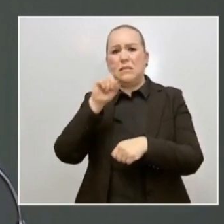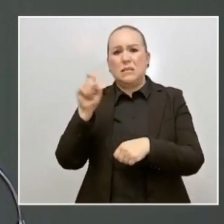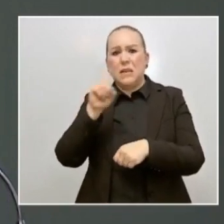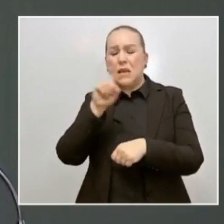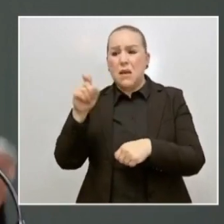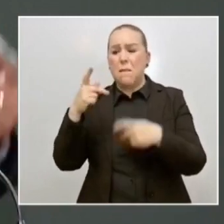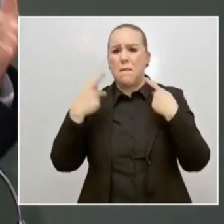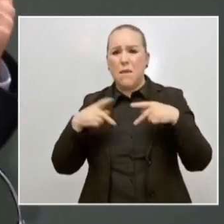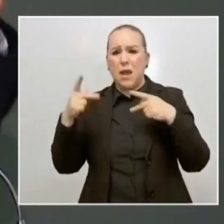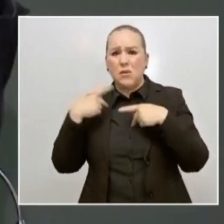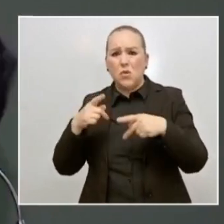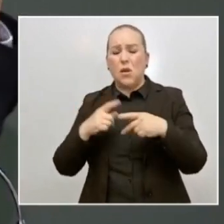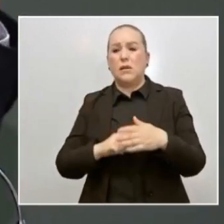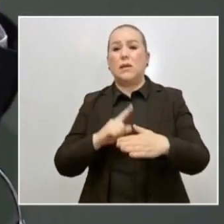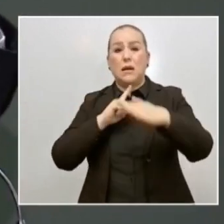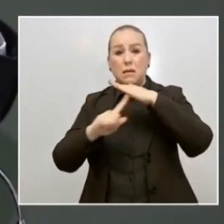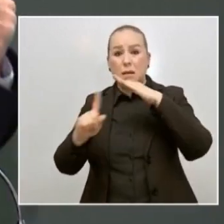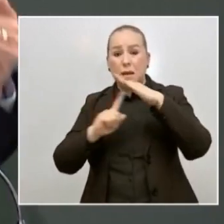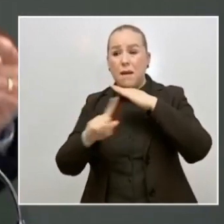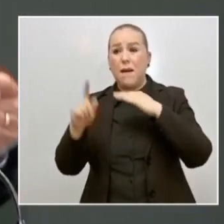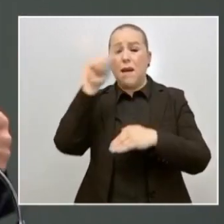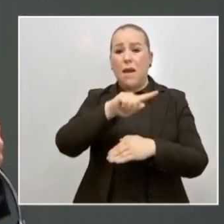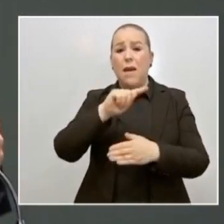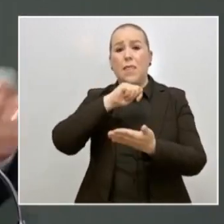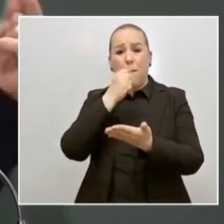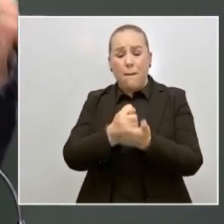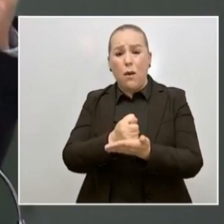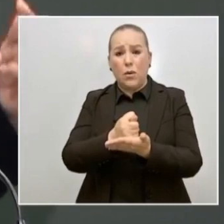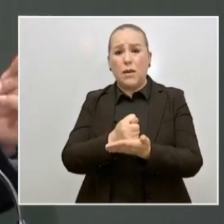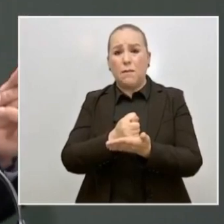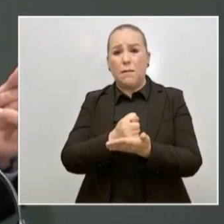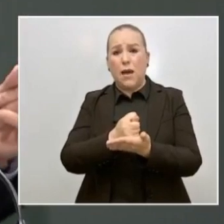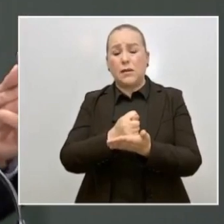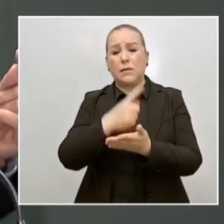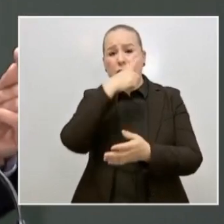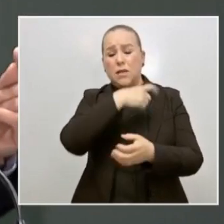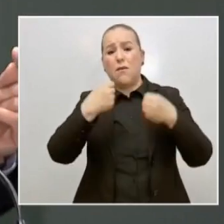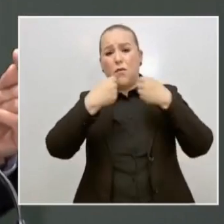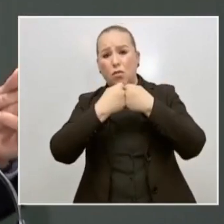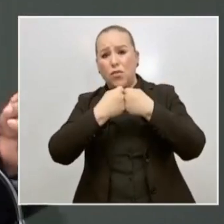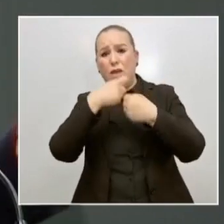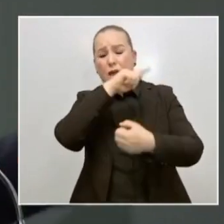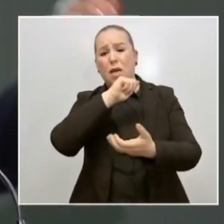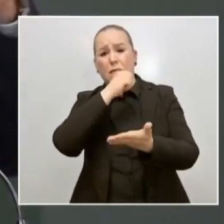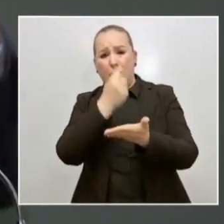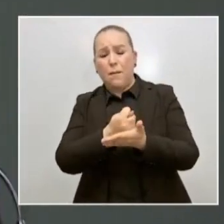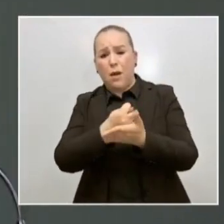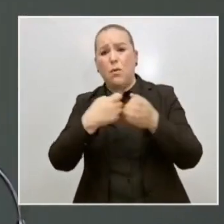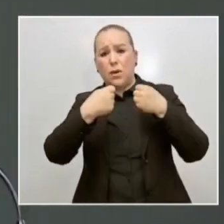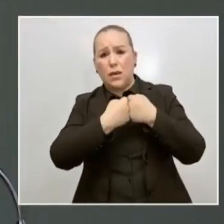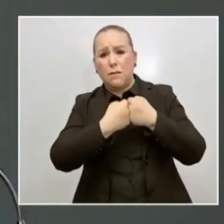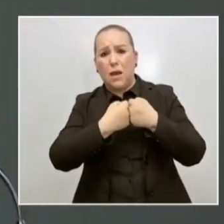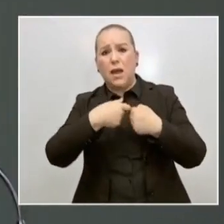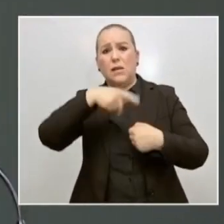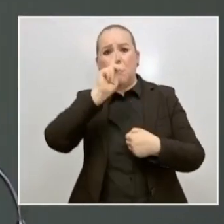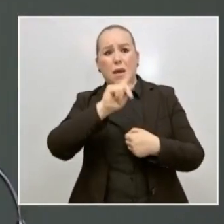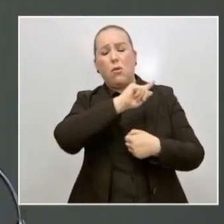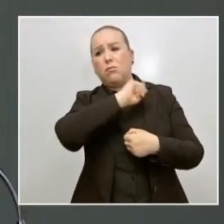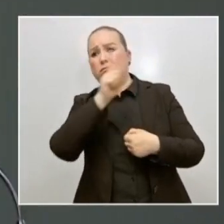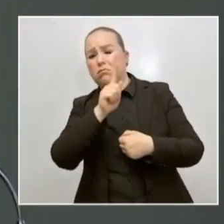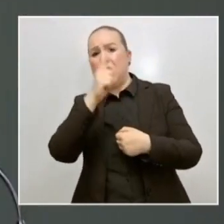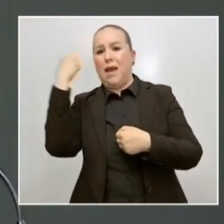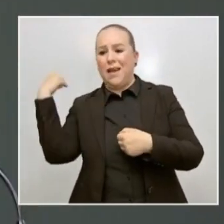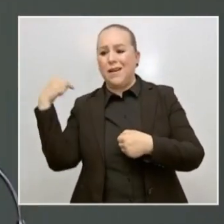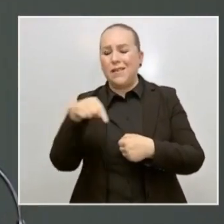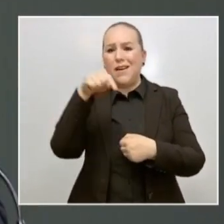Son personas que cruzaron por Tamaulipas, por las fronteras de Tamaulipas, pero los están regresando por Chihuahua.